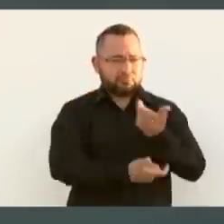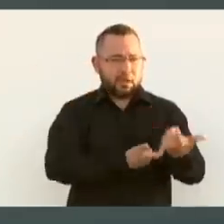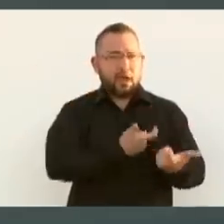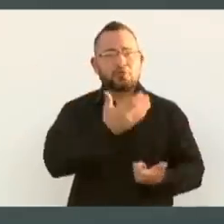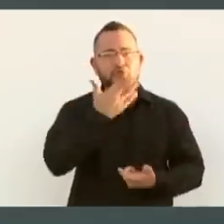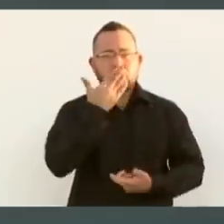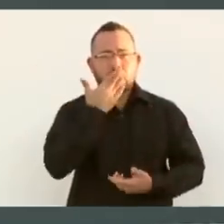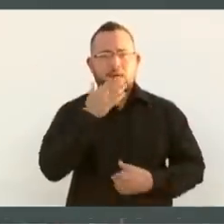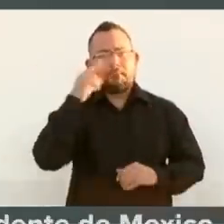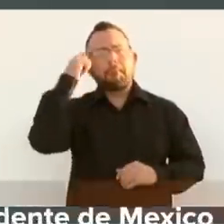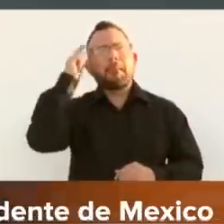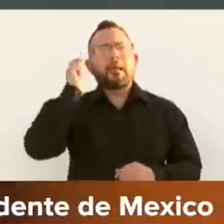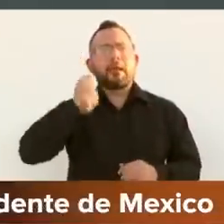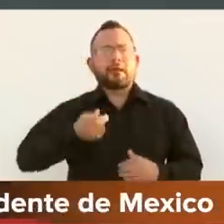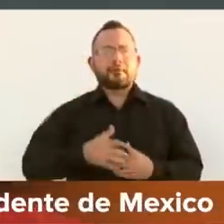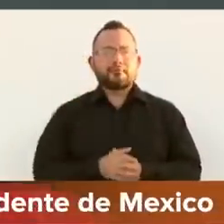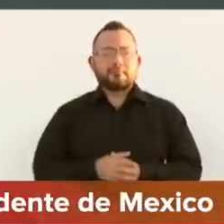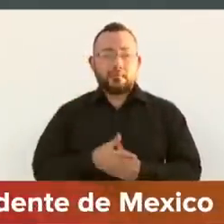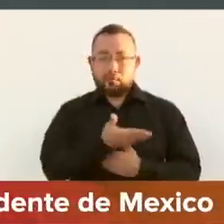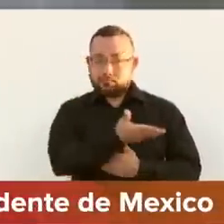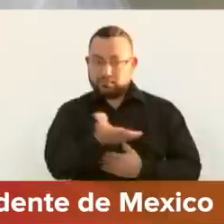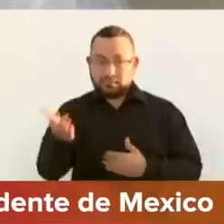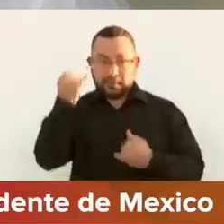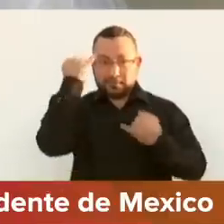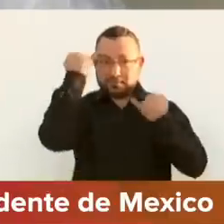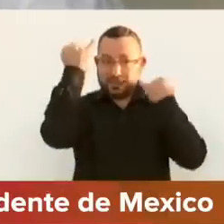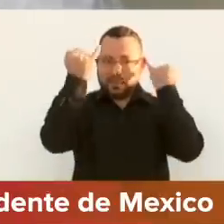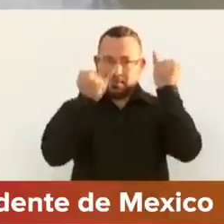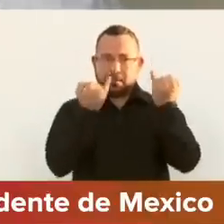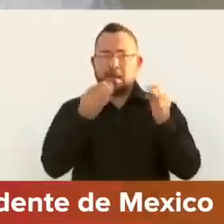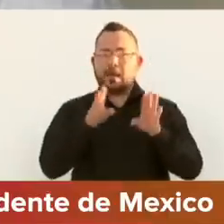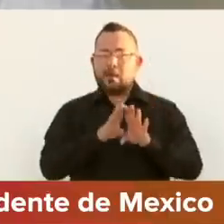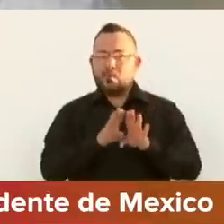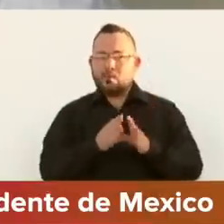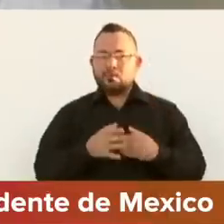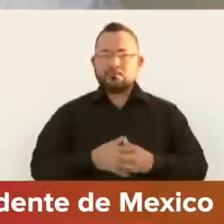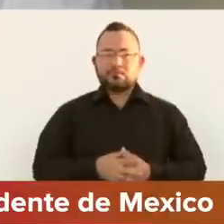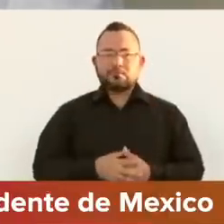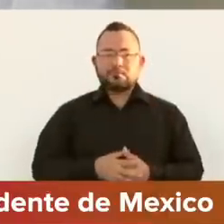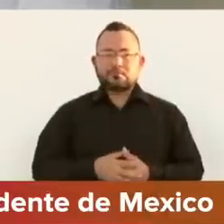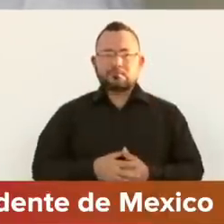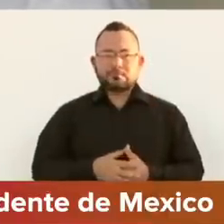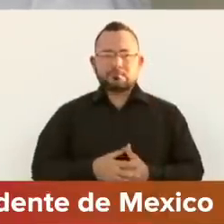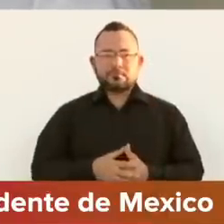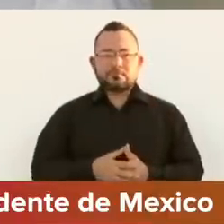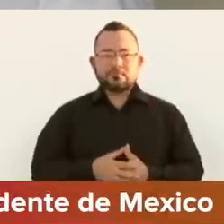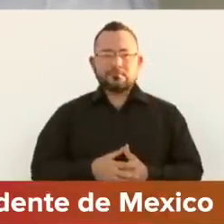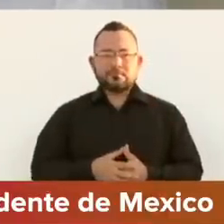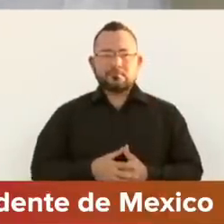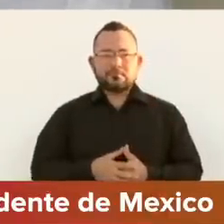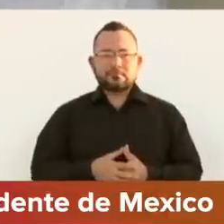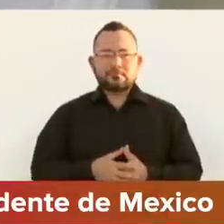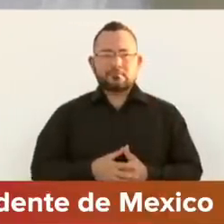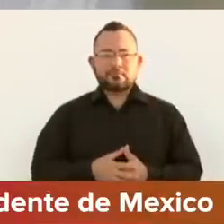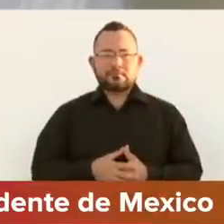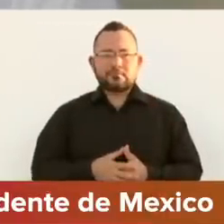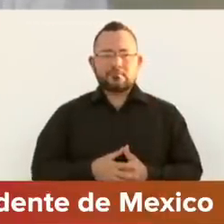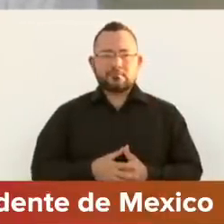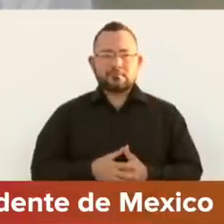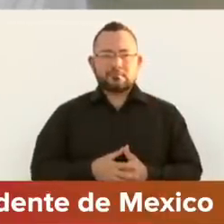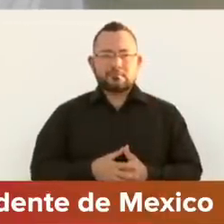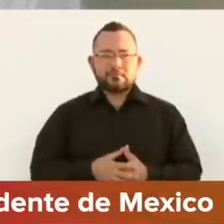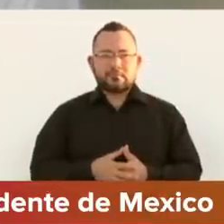que se tenga una idea de que no se abandona